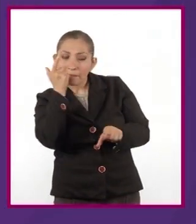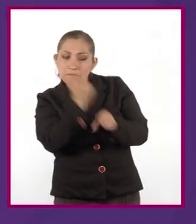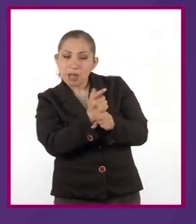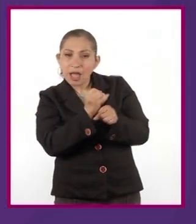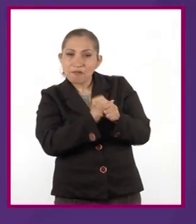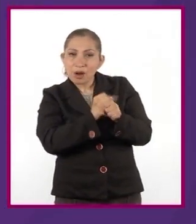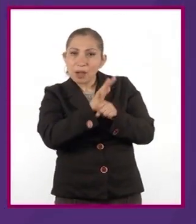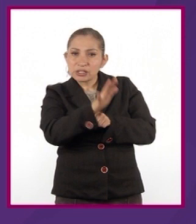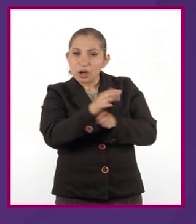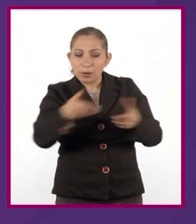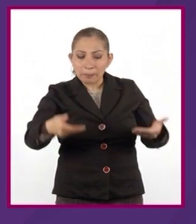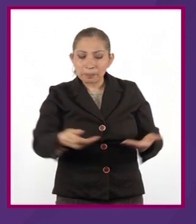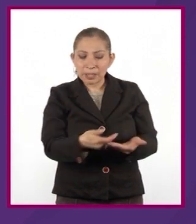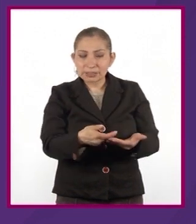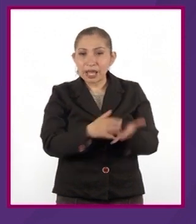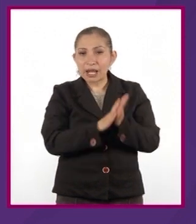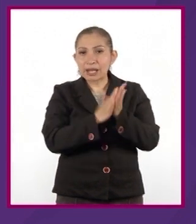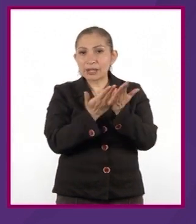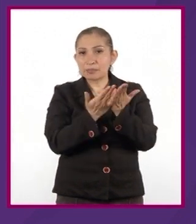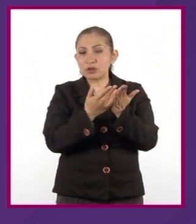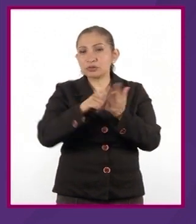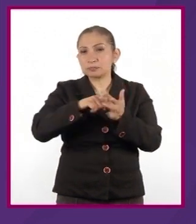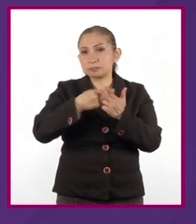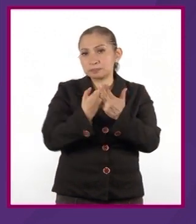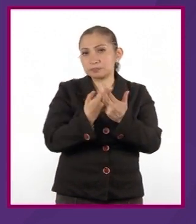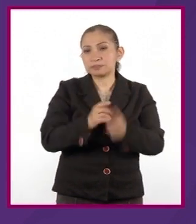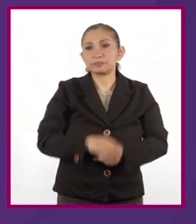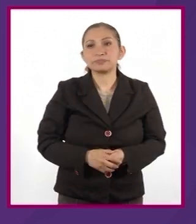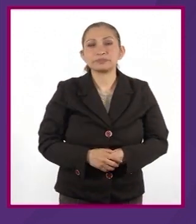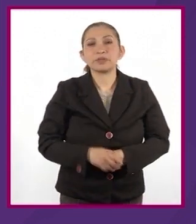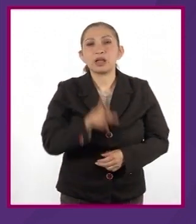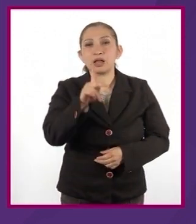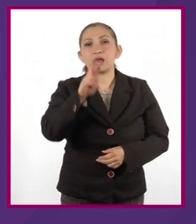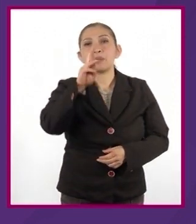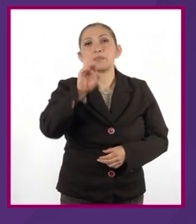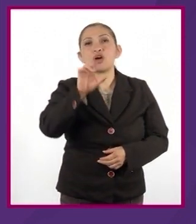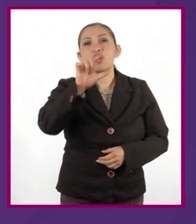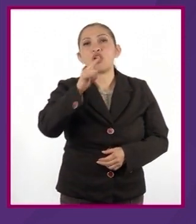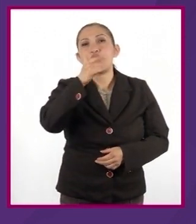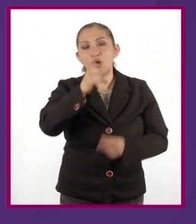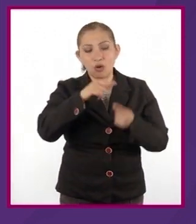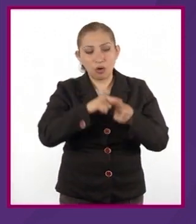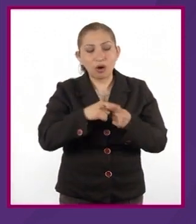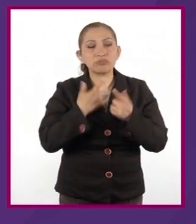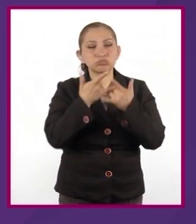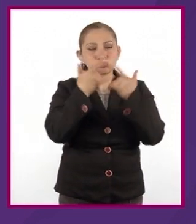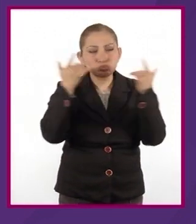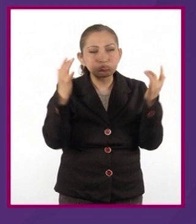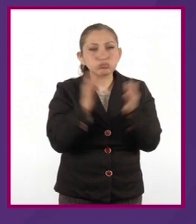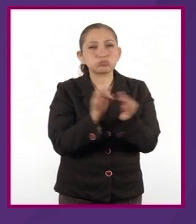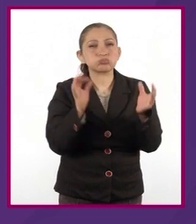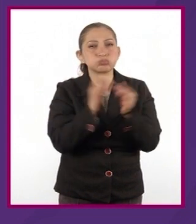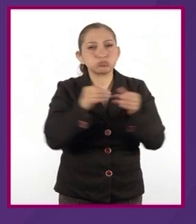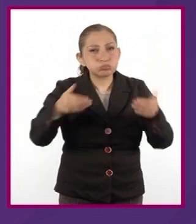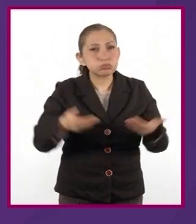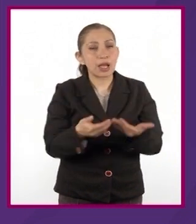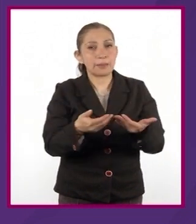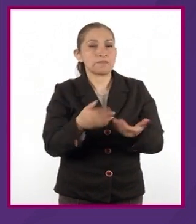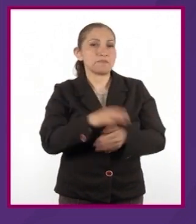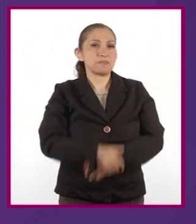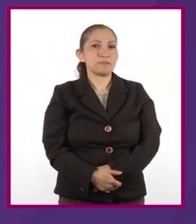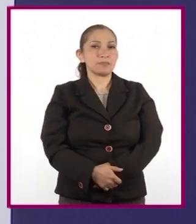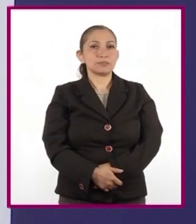la información presentada en textos introductorios, prólogos, reseñas, dedicatorias y presentaciones.